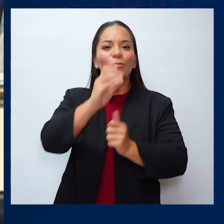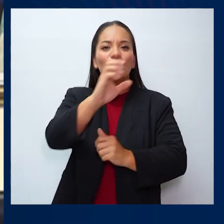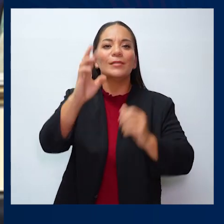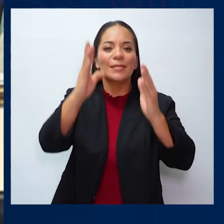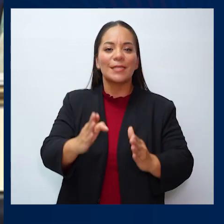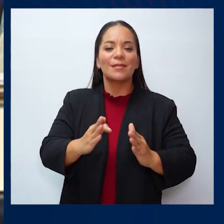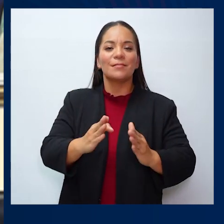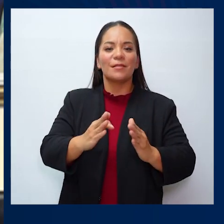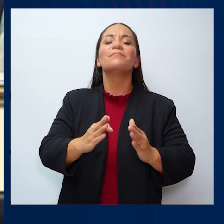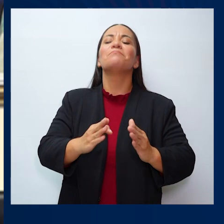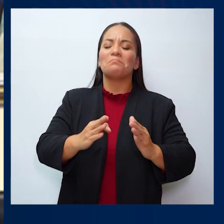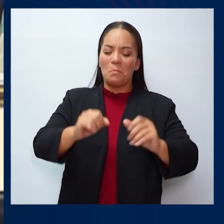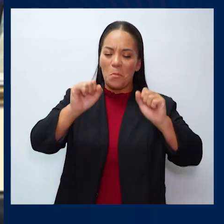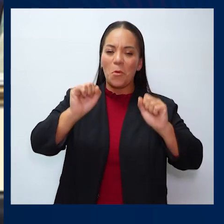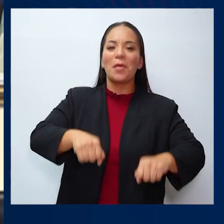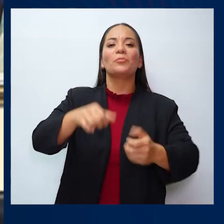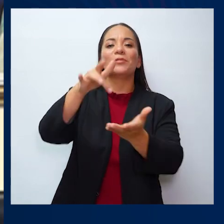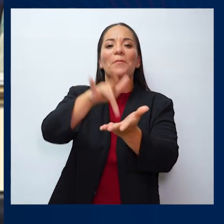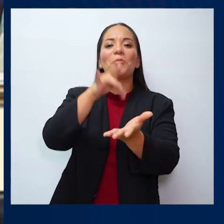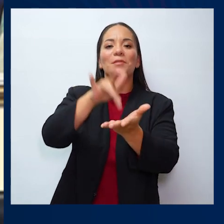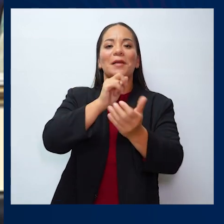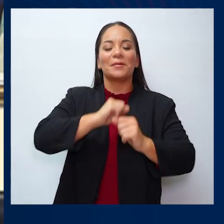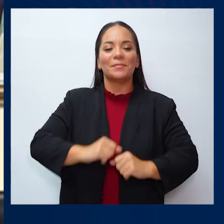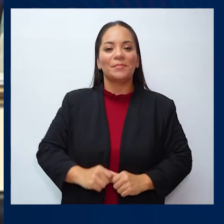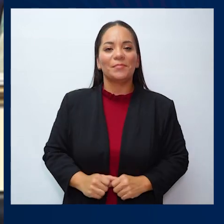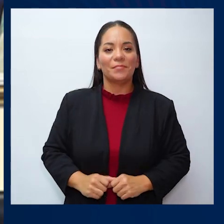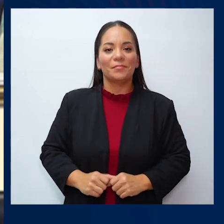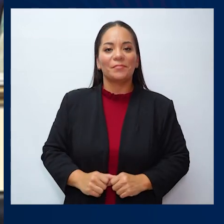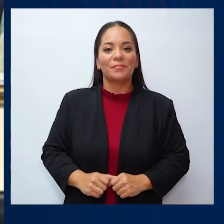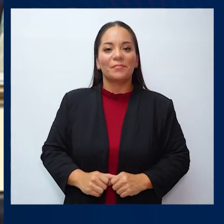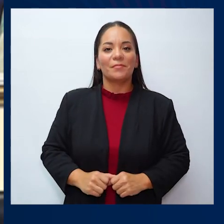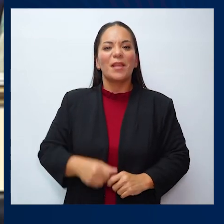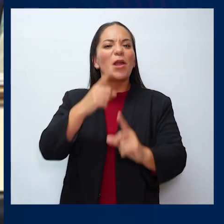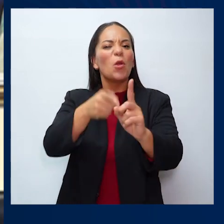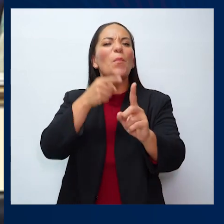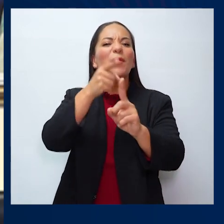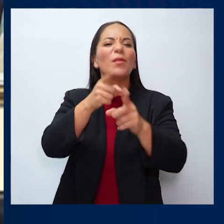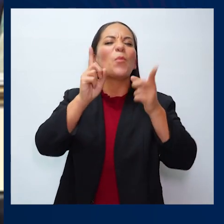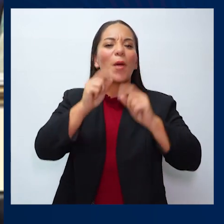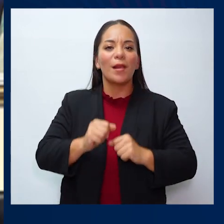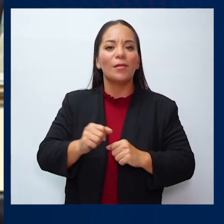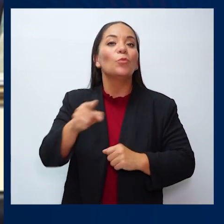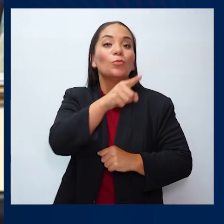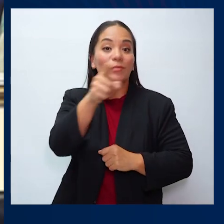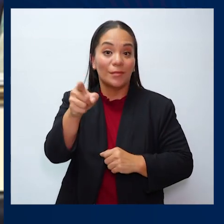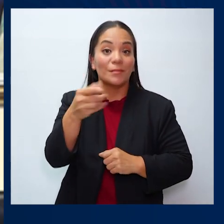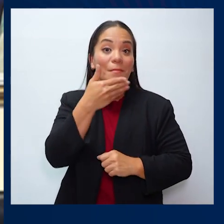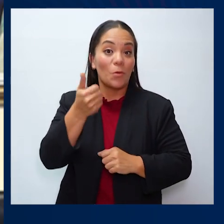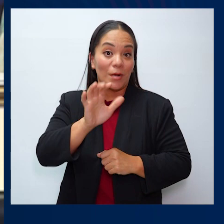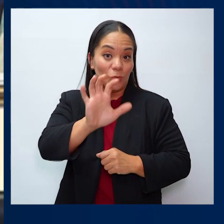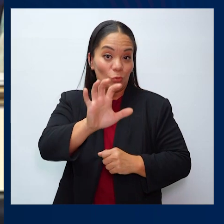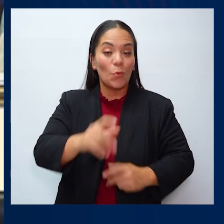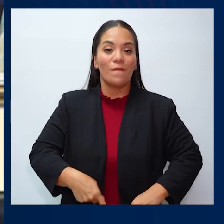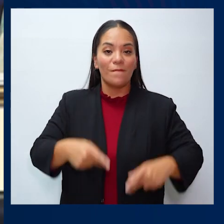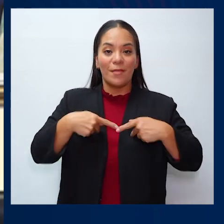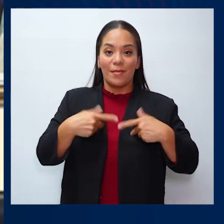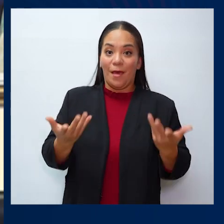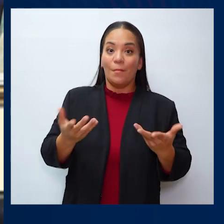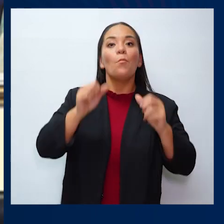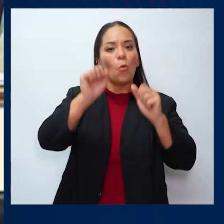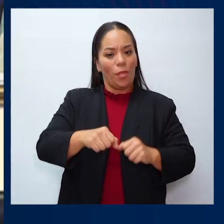compatriotas, las vamos a poder aprovechar. Porque al final del día, usted lo que quiere es mejorar su vida,